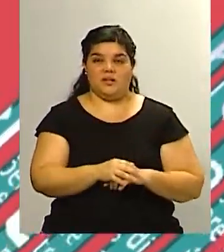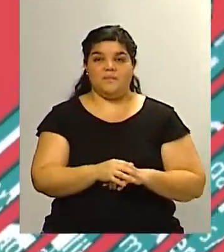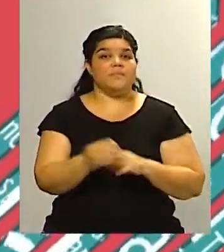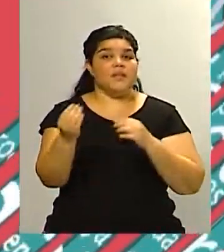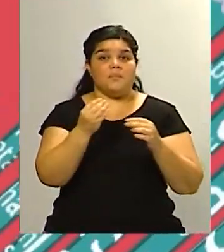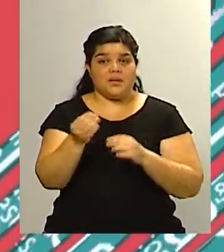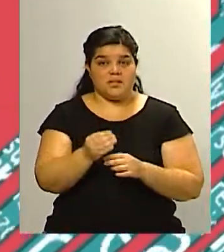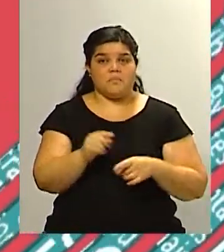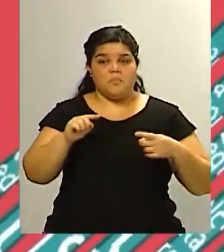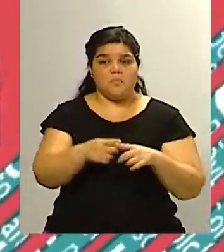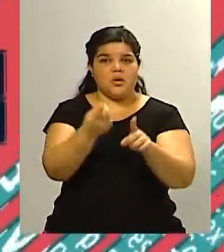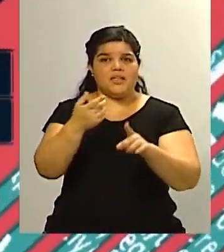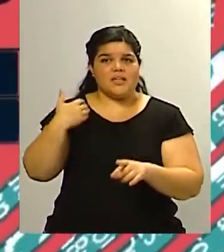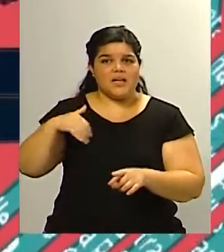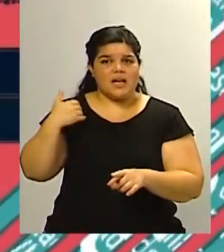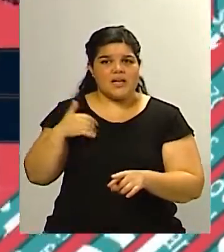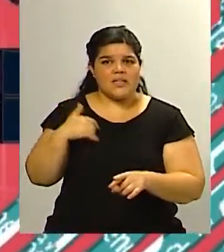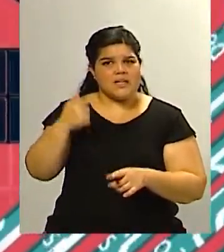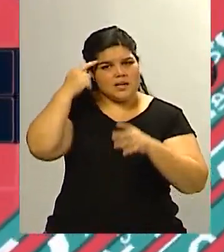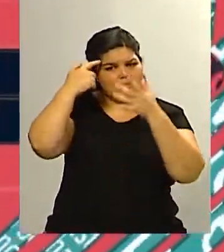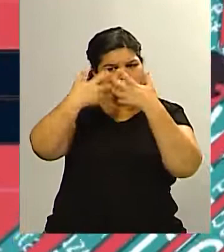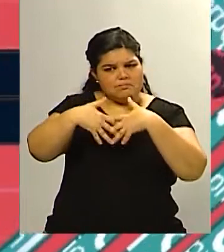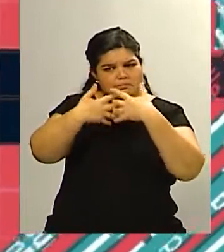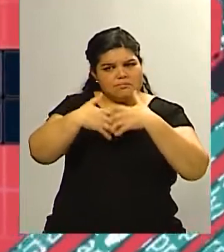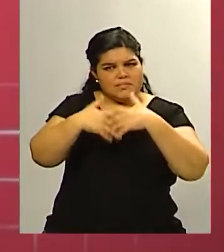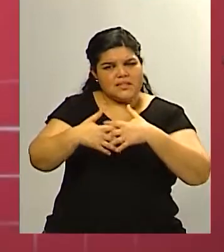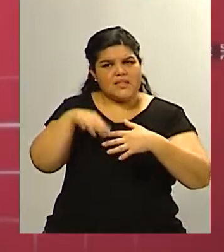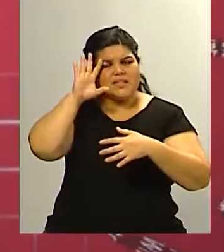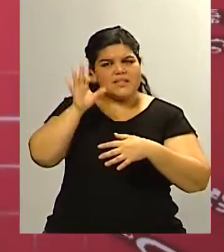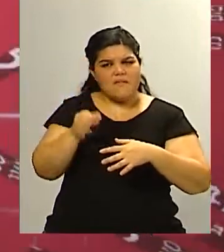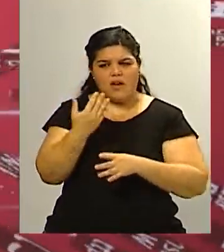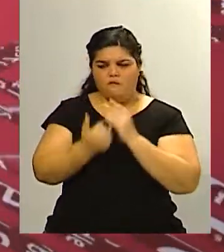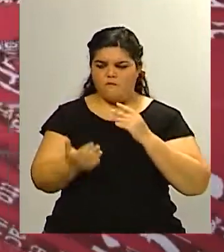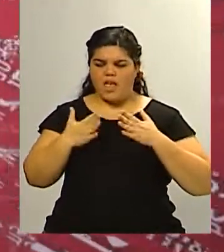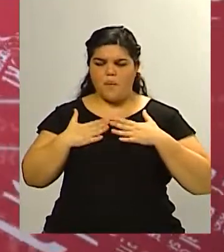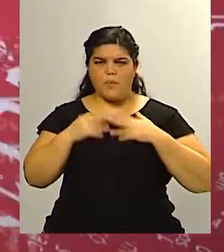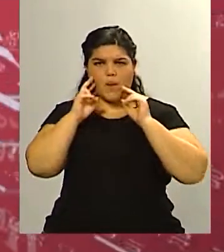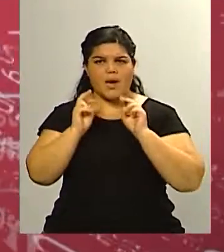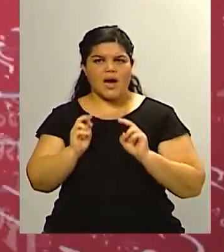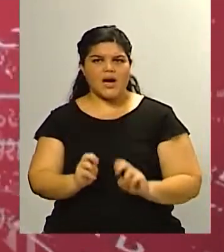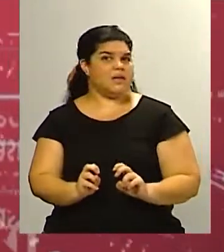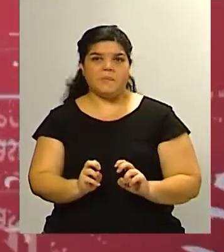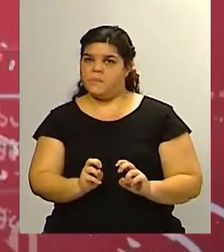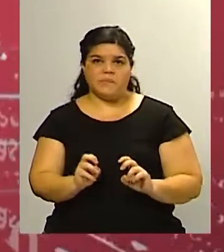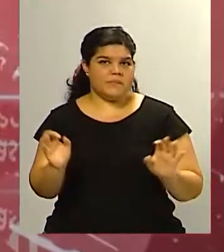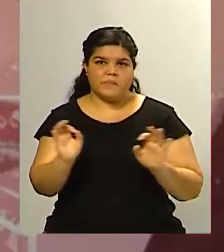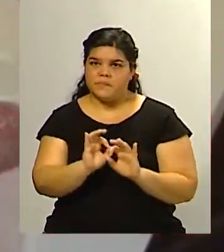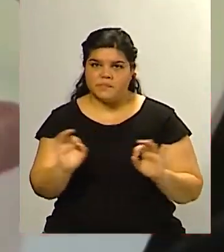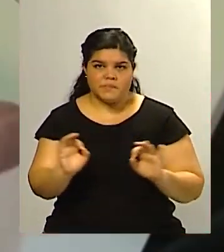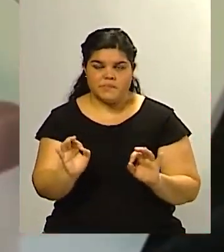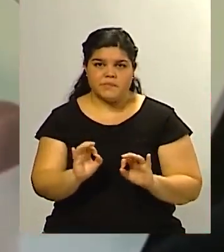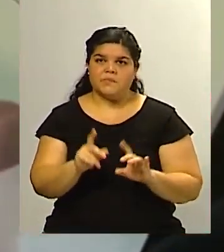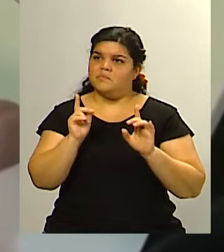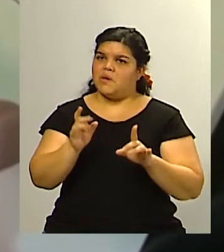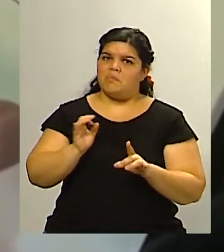una autocrítica de esta cuestión y pareciera que tienen el remedio a las recetas a los problemas digamos al que venimos llevando desde hace